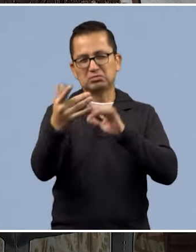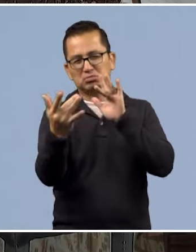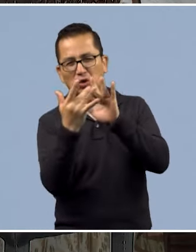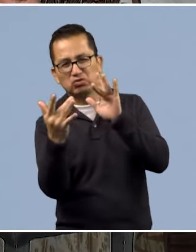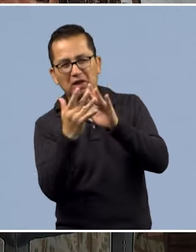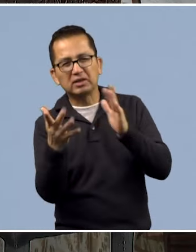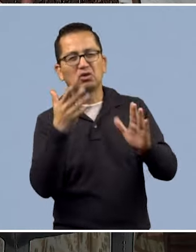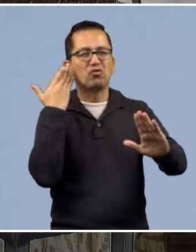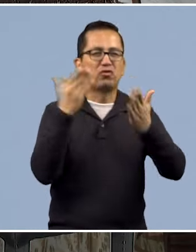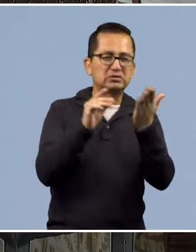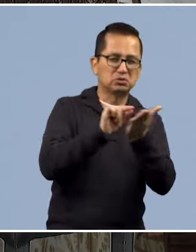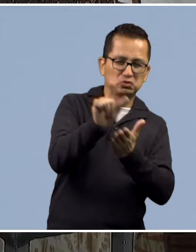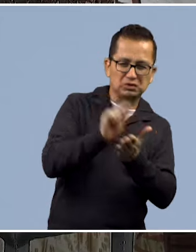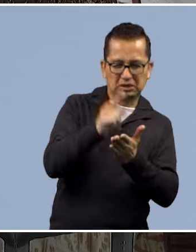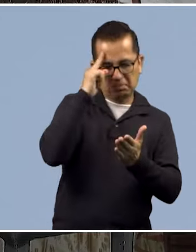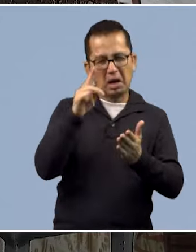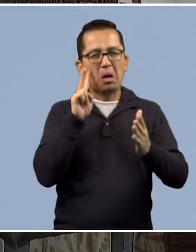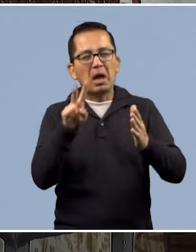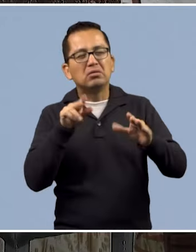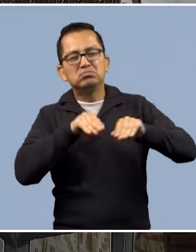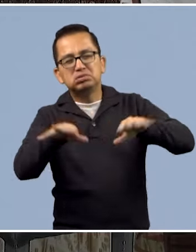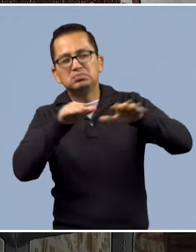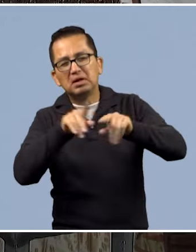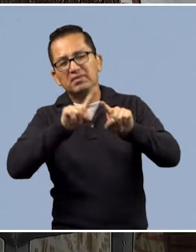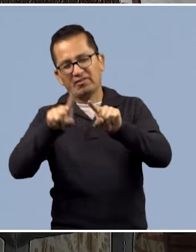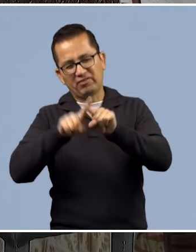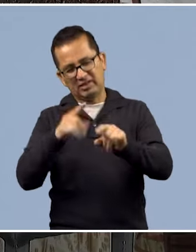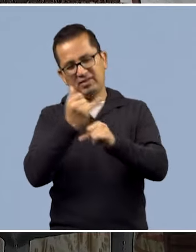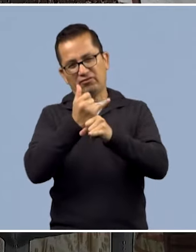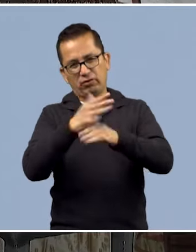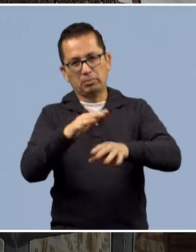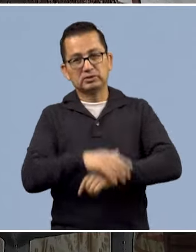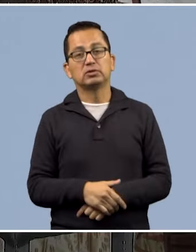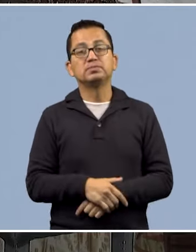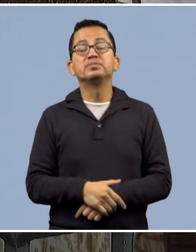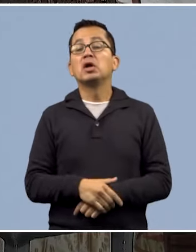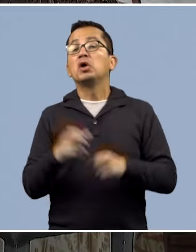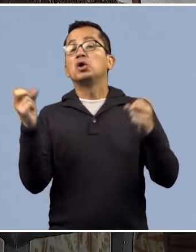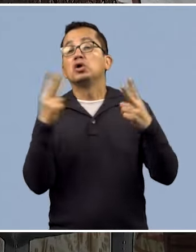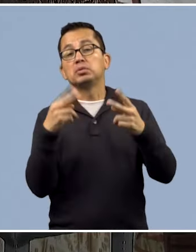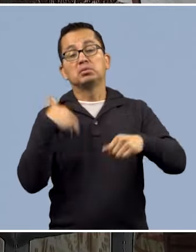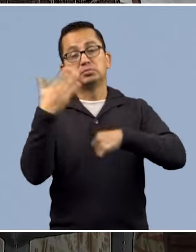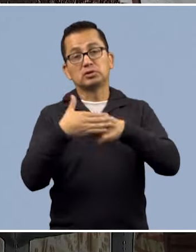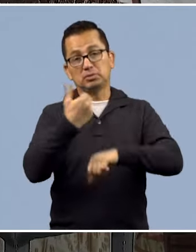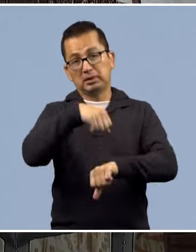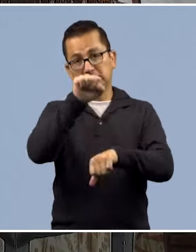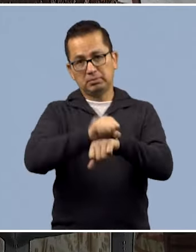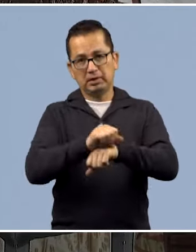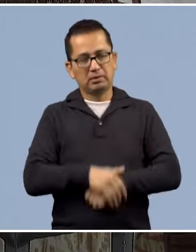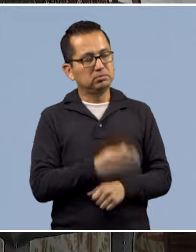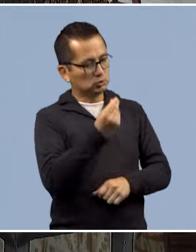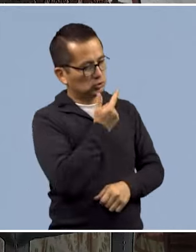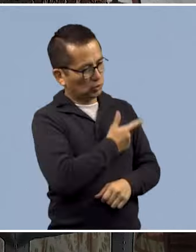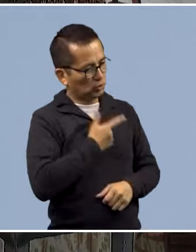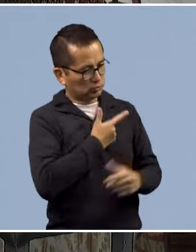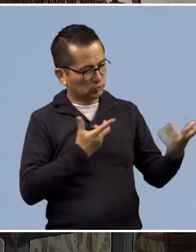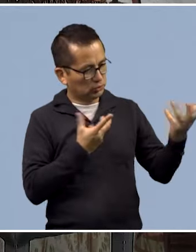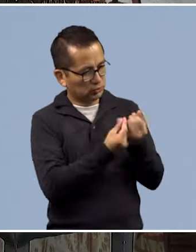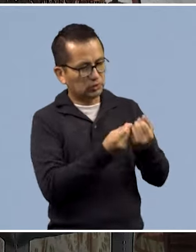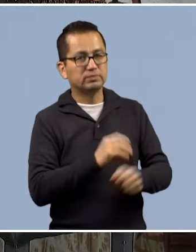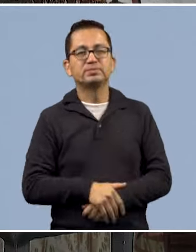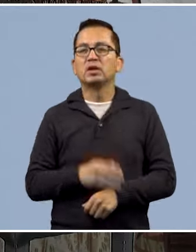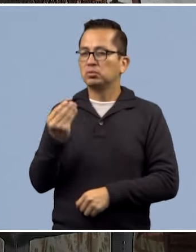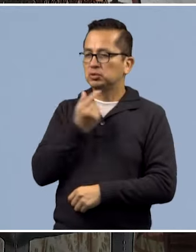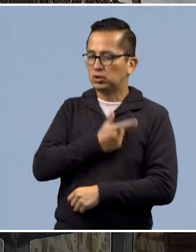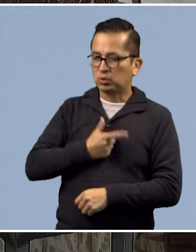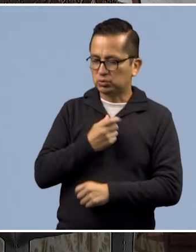seguir informándose sobre este y otros temas en tendencia. Nosotros nos despedimos, pero nos encontramos la próxima semana. Ren, un gusto haber compartido contigo. Un